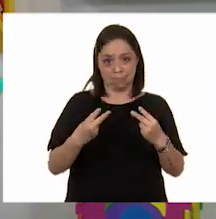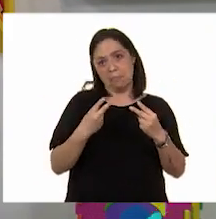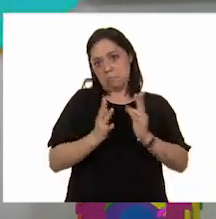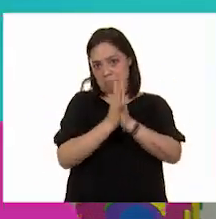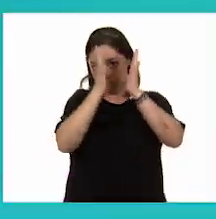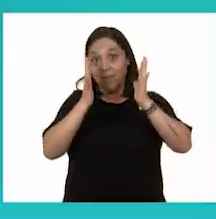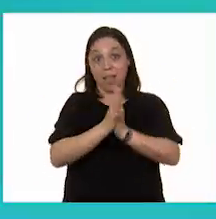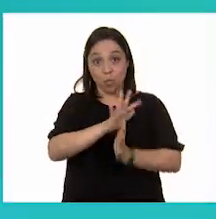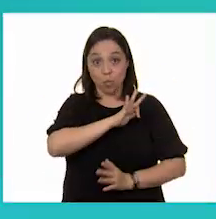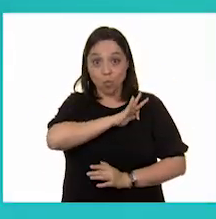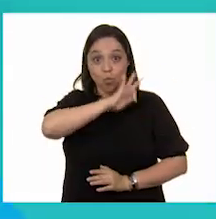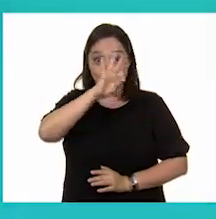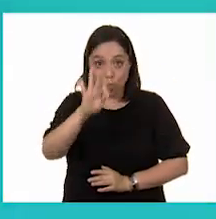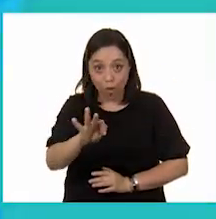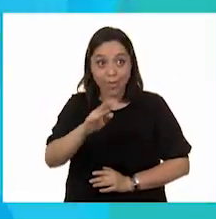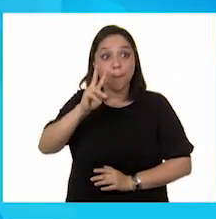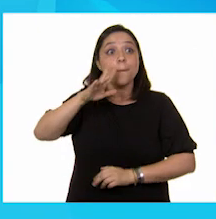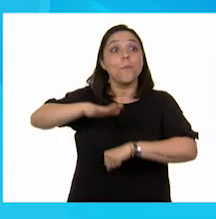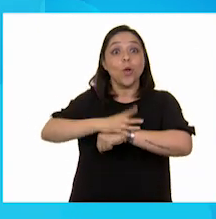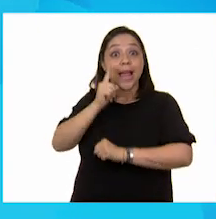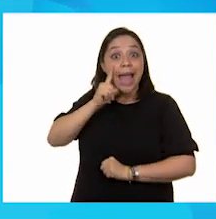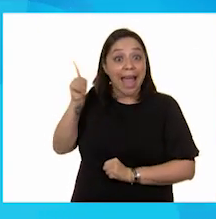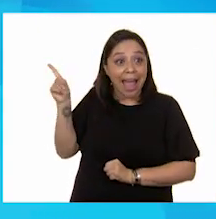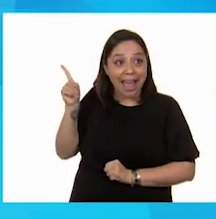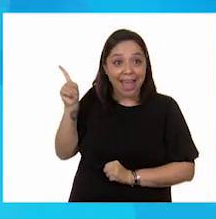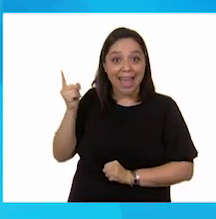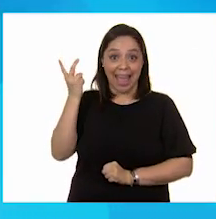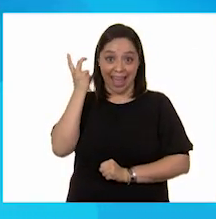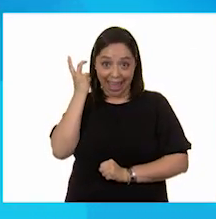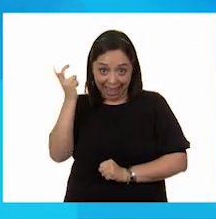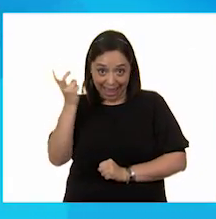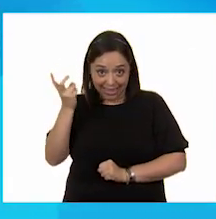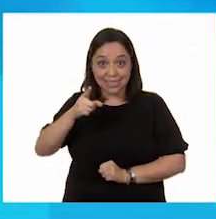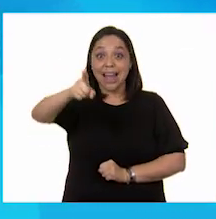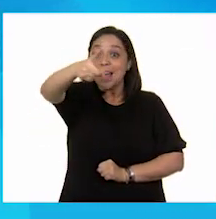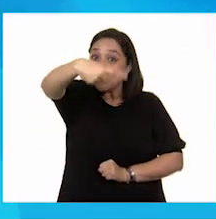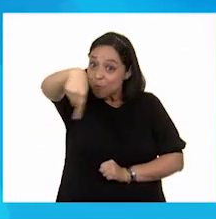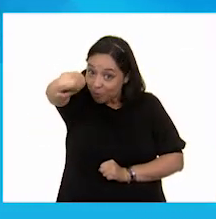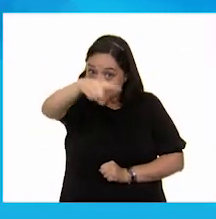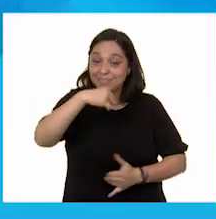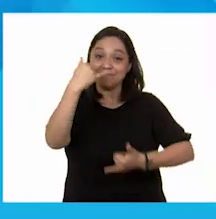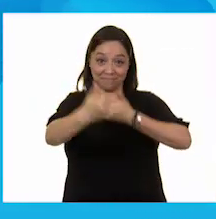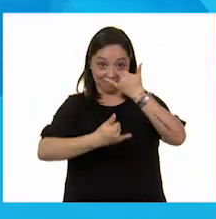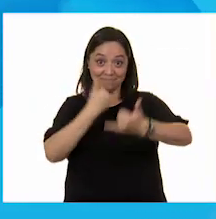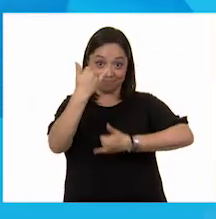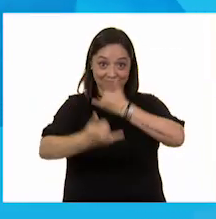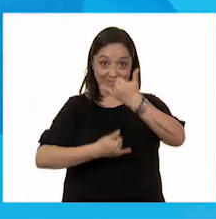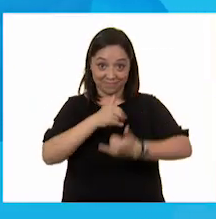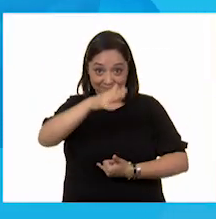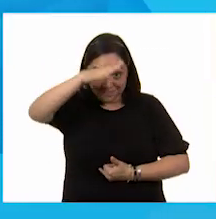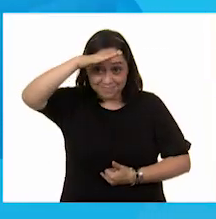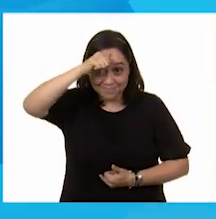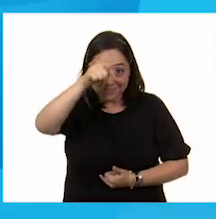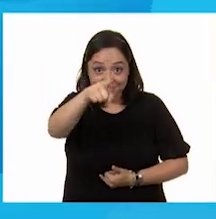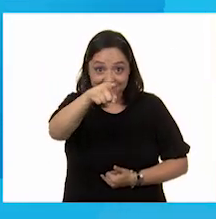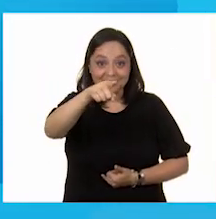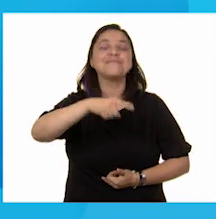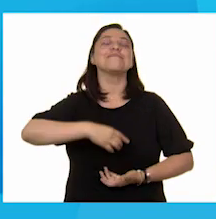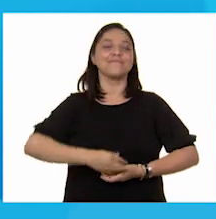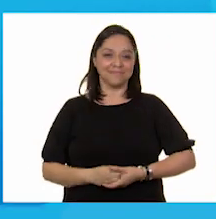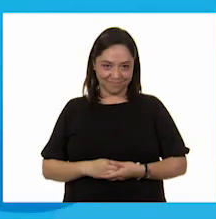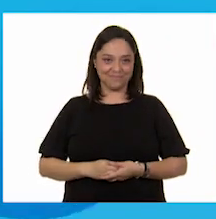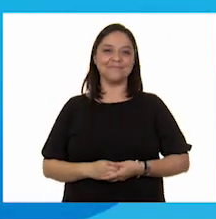participar. Pues en la pantalla les aparecerá un tablero para que ustedes también puedan jugar con nosotros. Efectivamente,